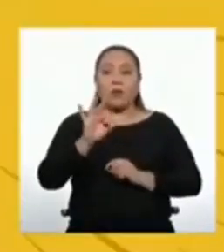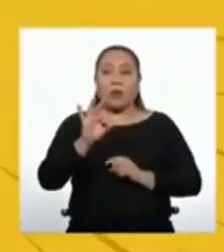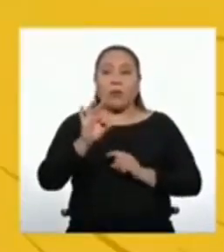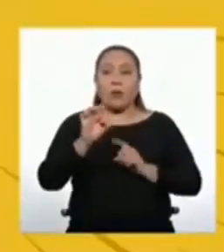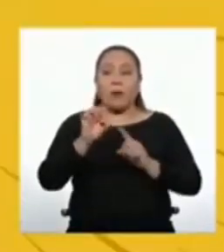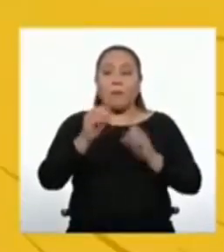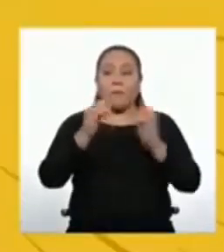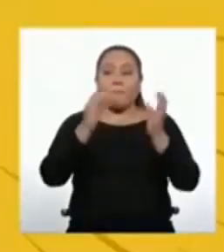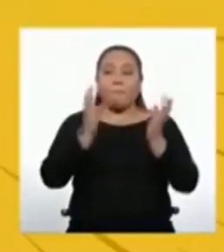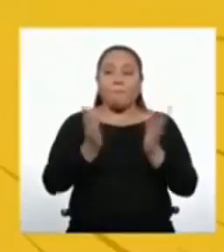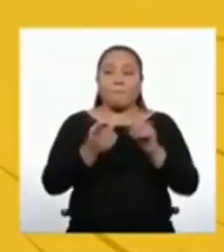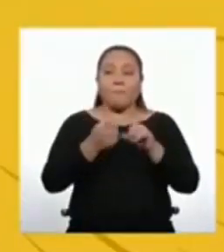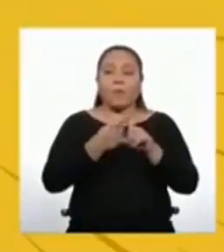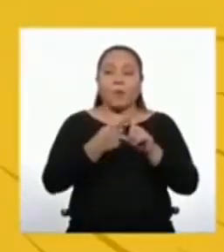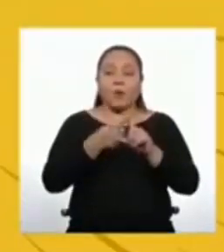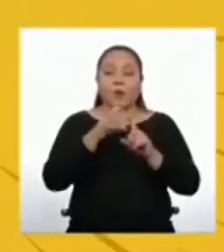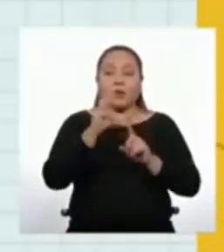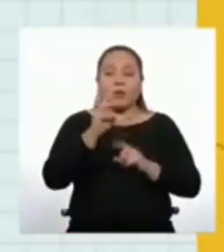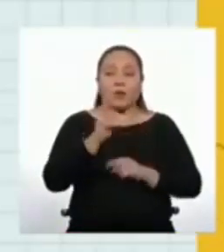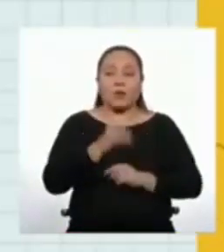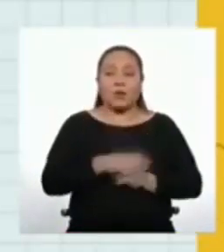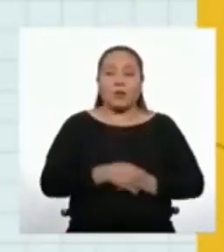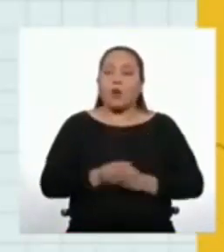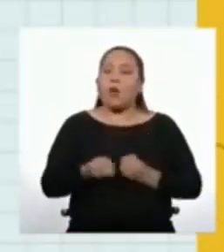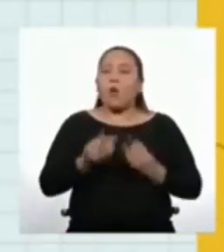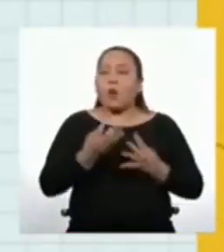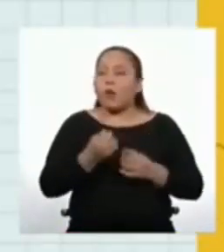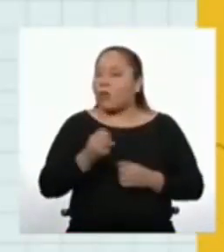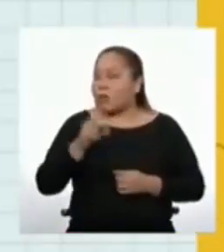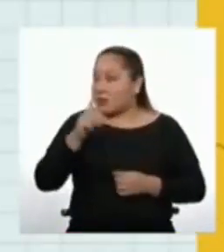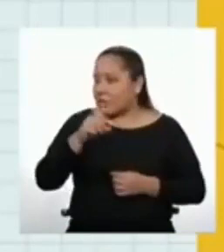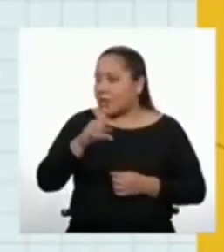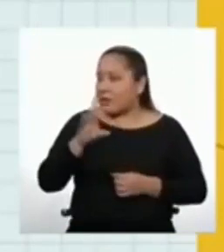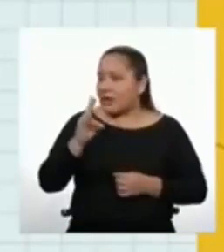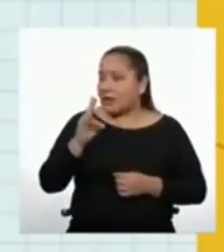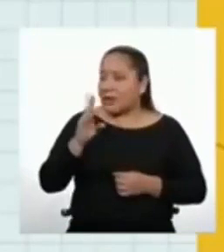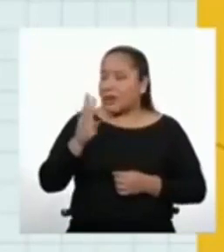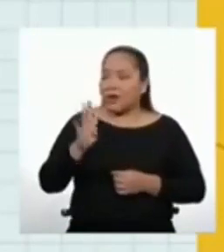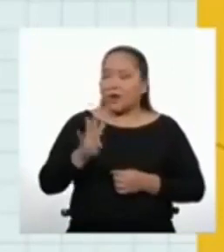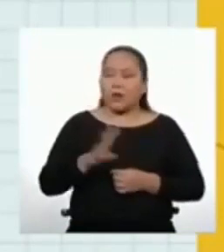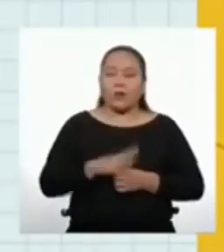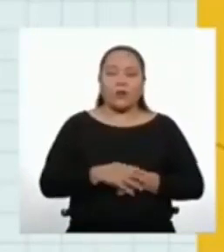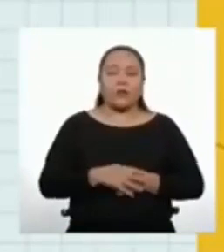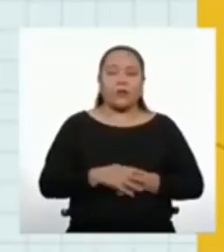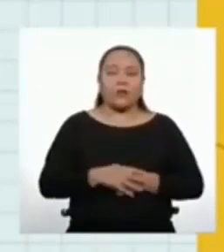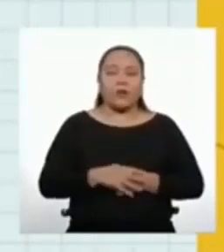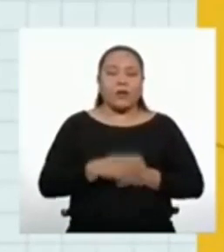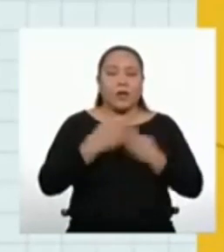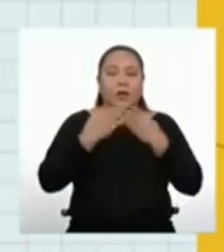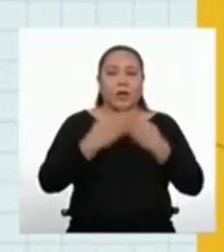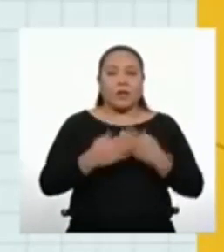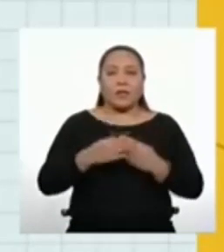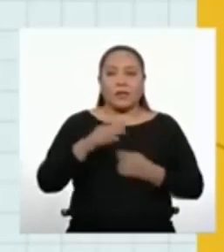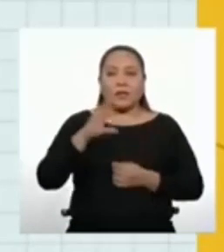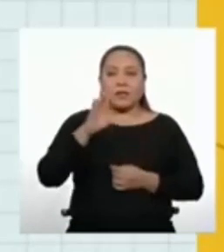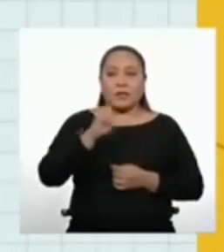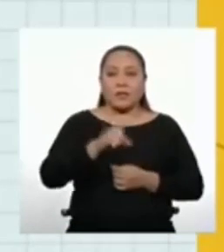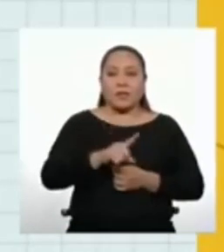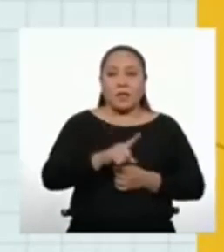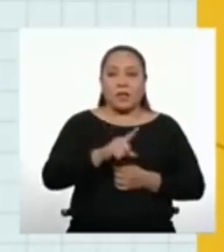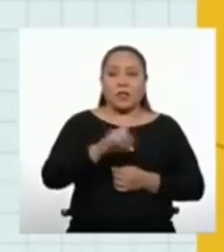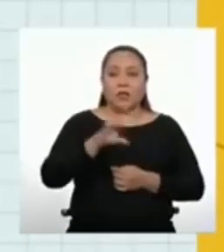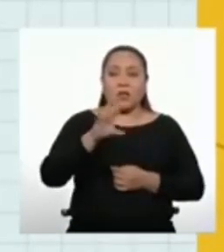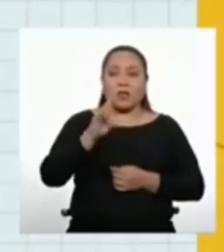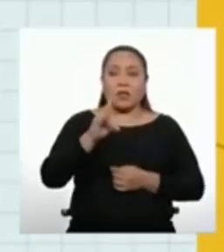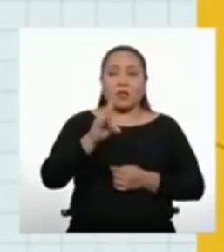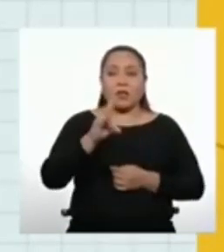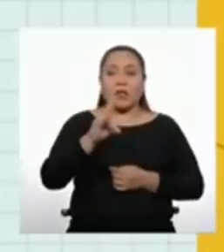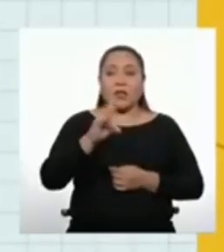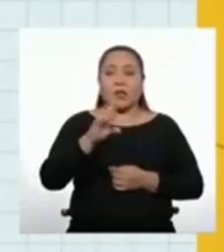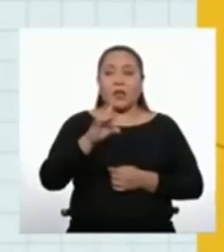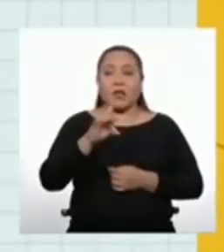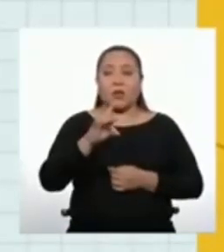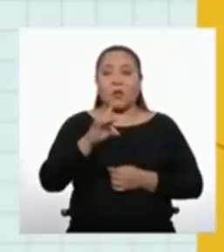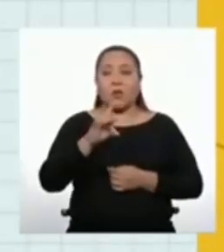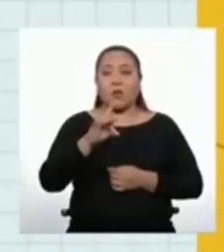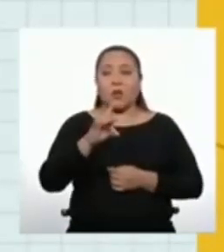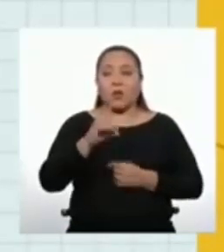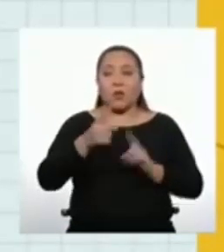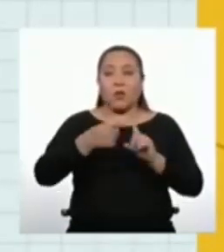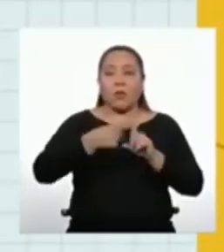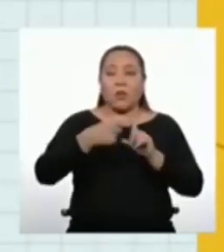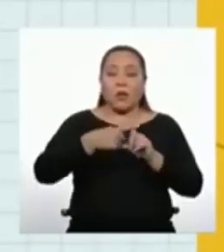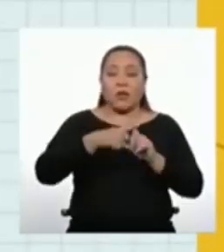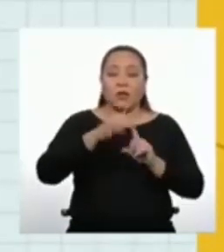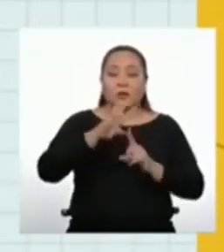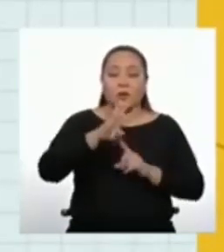es... 174. Gracias, Yanira. Entonces, 174 más 40 nos dan